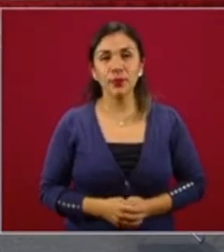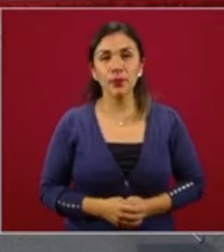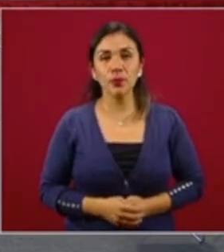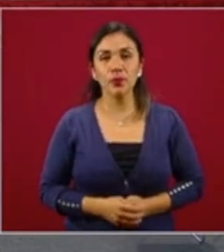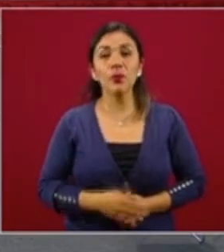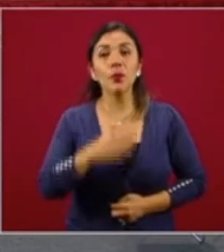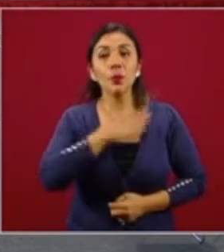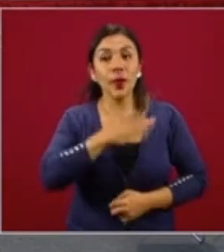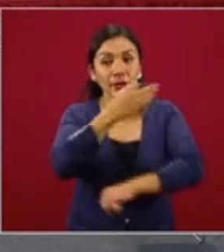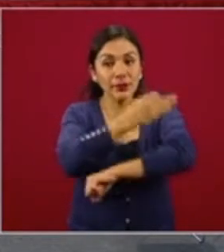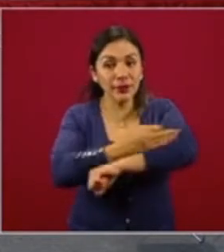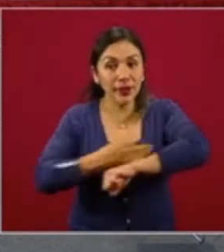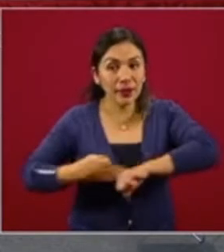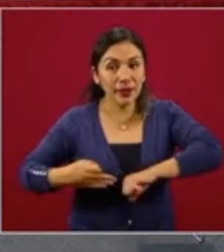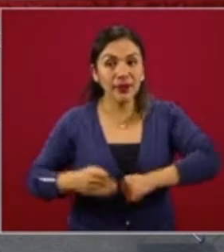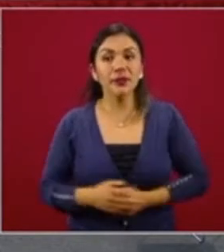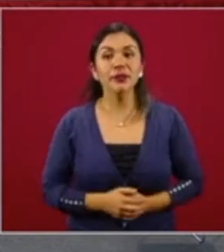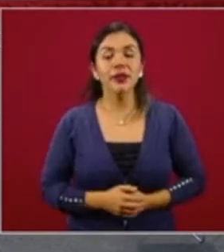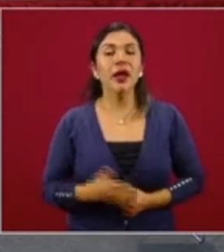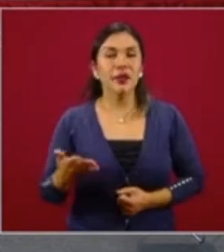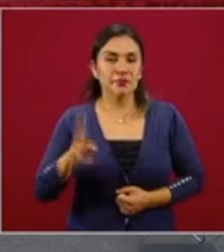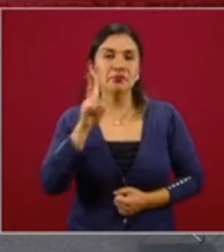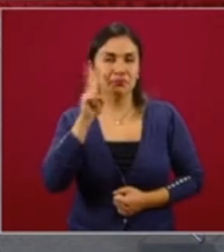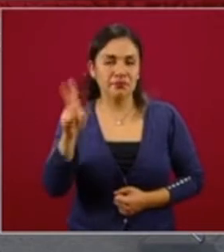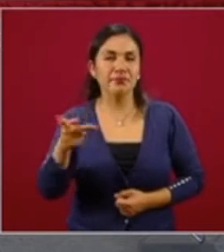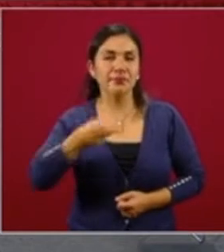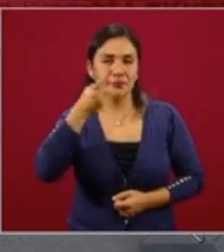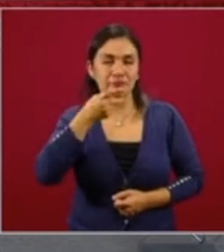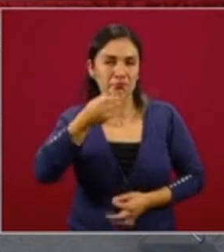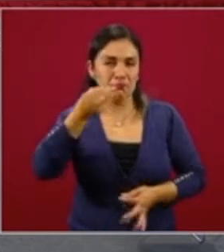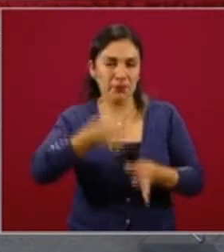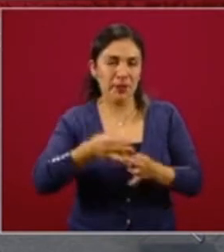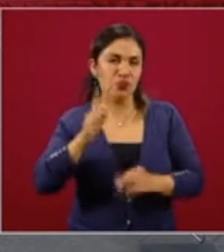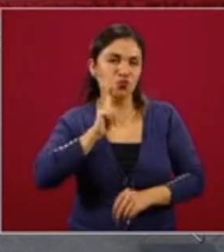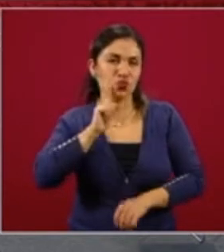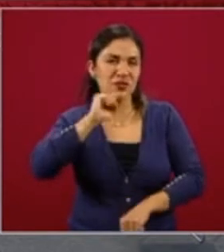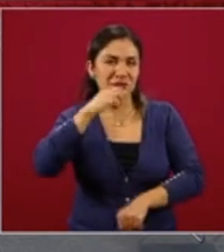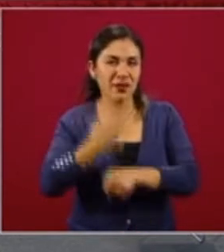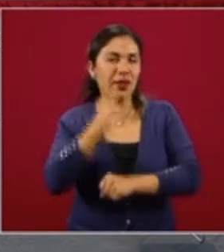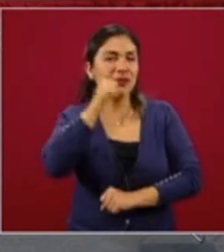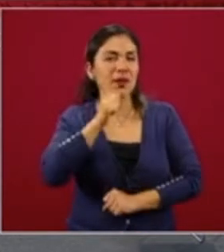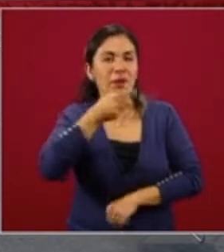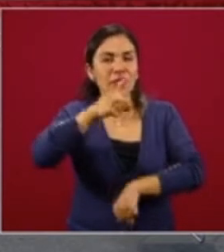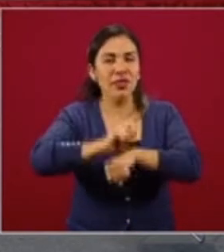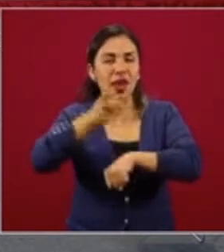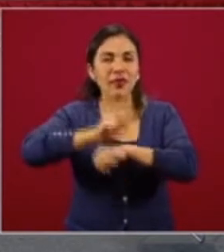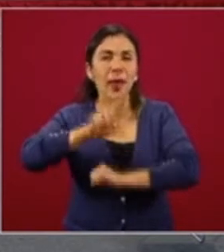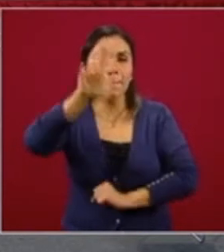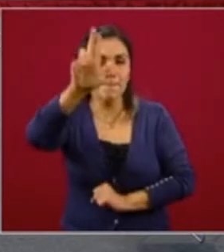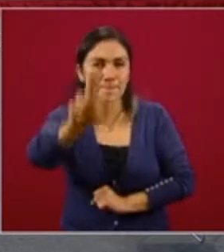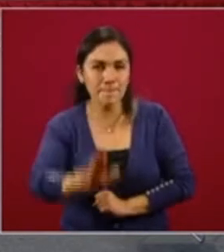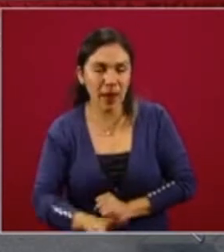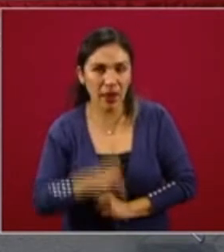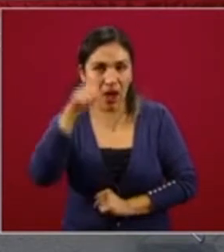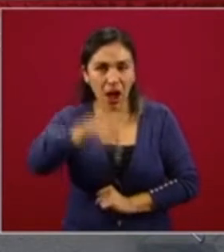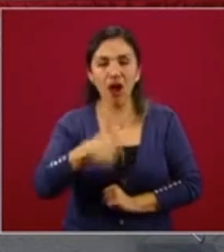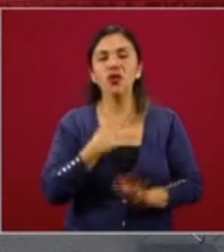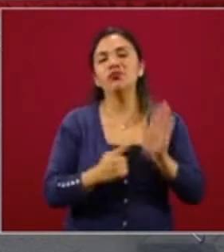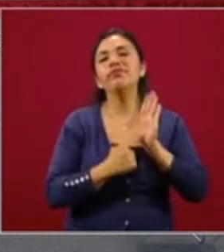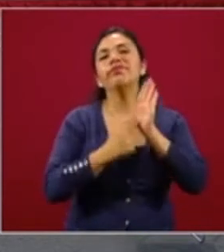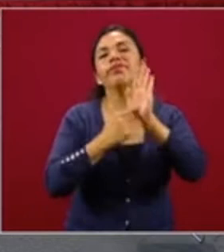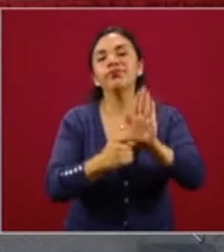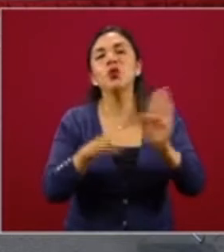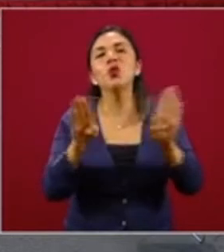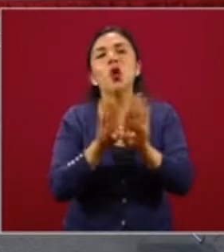Muy buenas tardes. Como bien comentaba aquí la secretaria, todos los martes estamos presentando